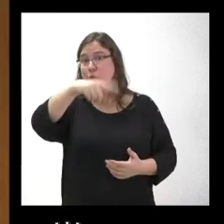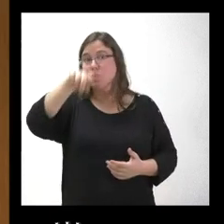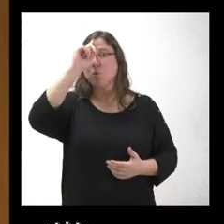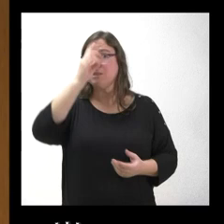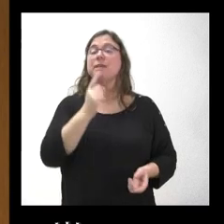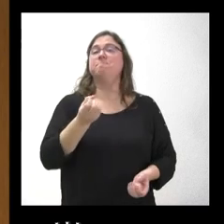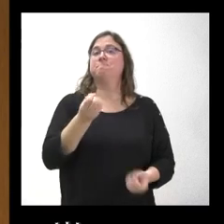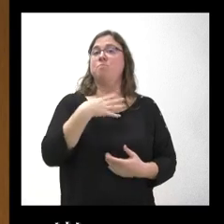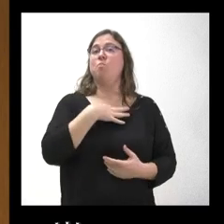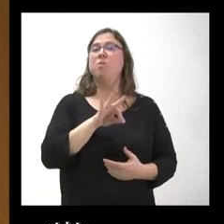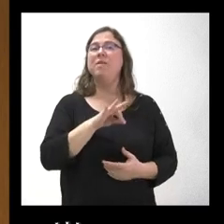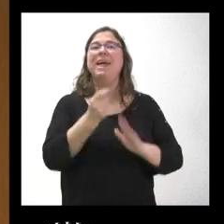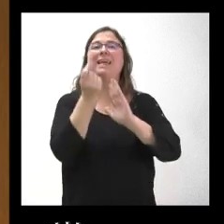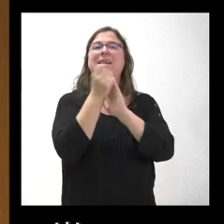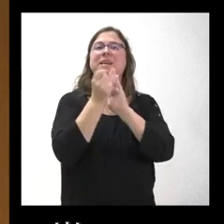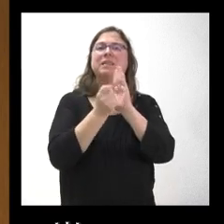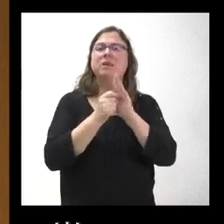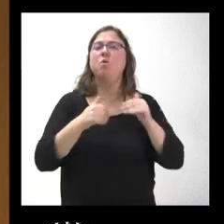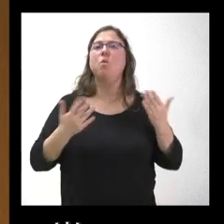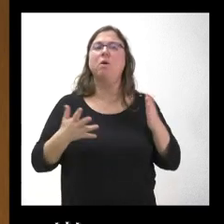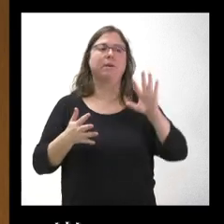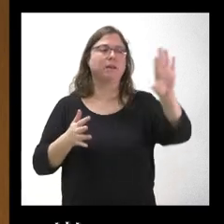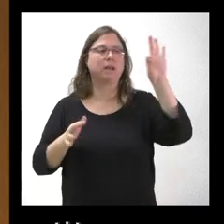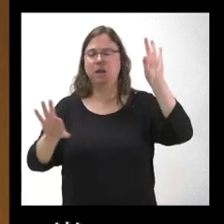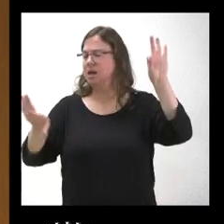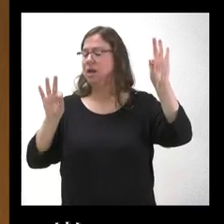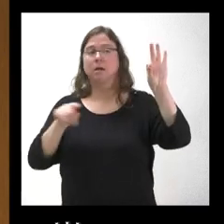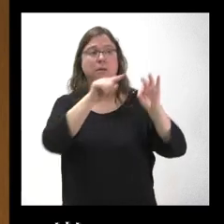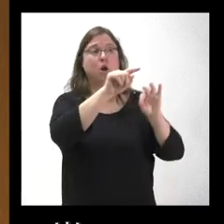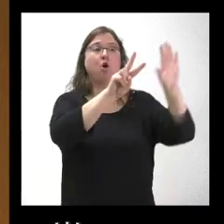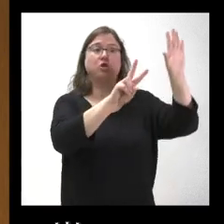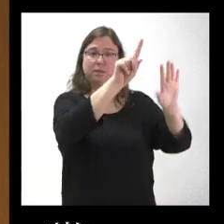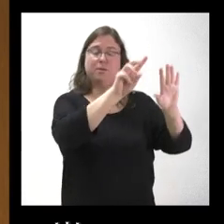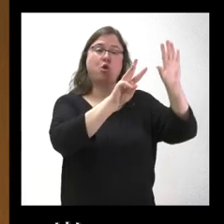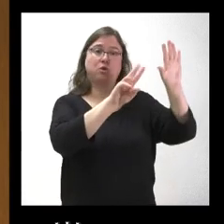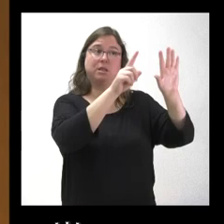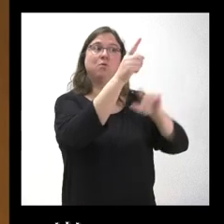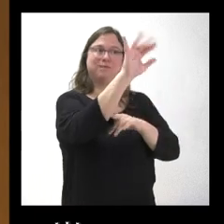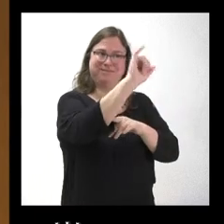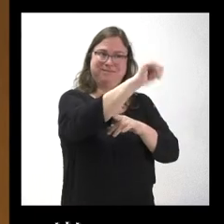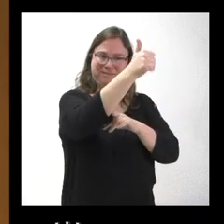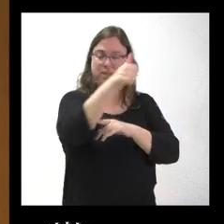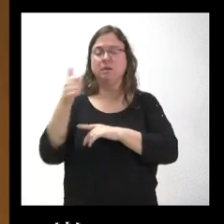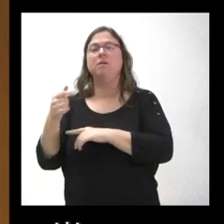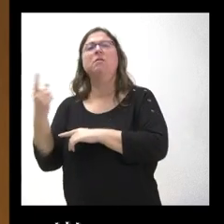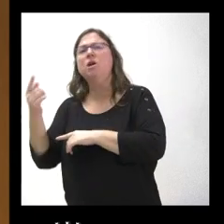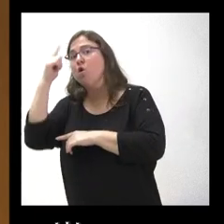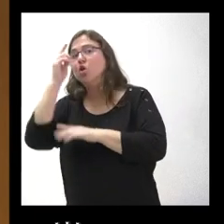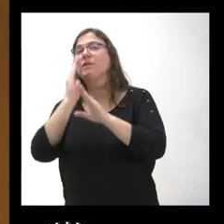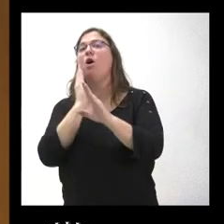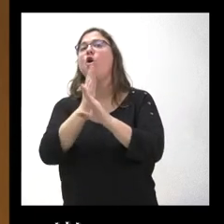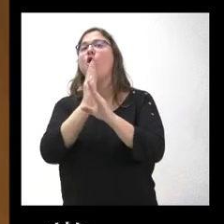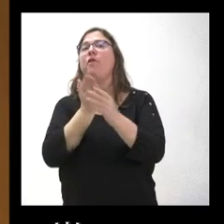puede informar de los criterios que se han seguido para elegir a estas 81 personas y no a estas 168. No recuerdo si era por orden de